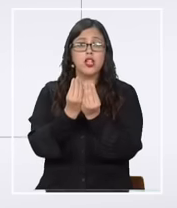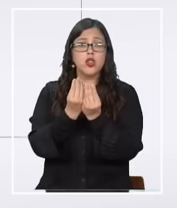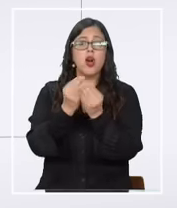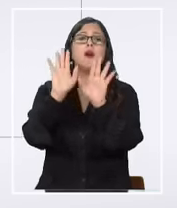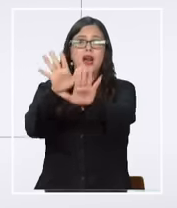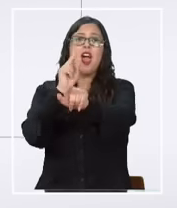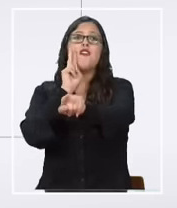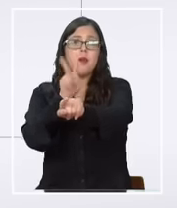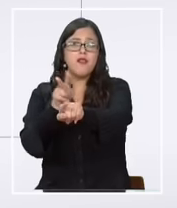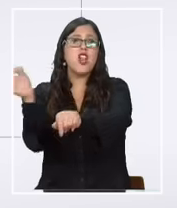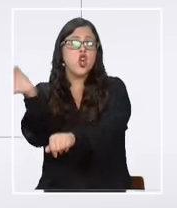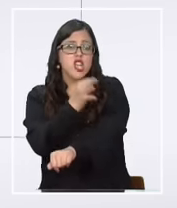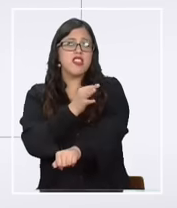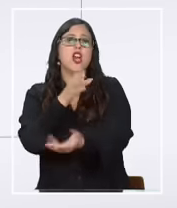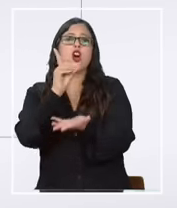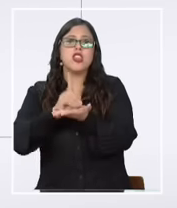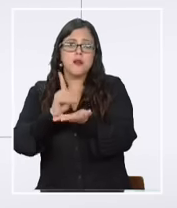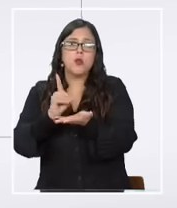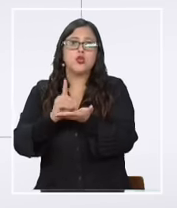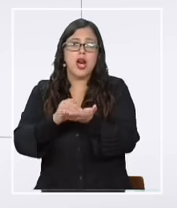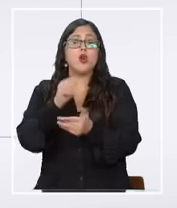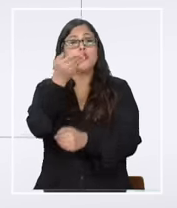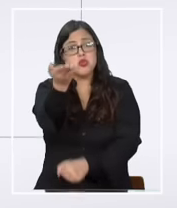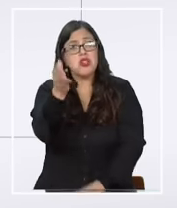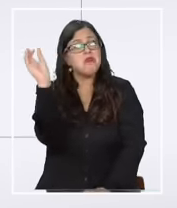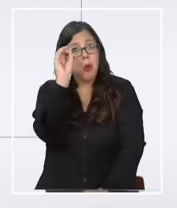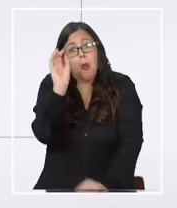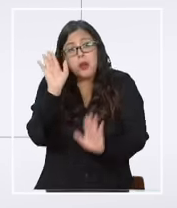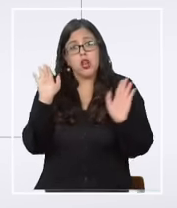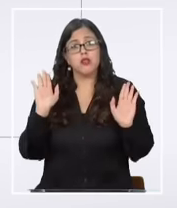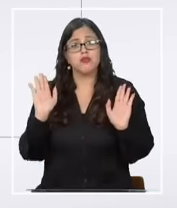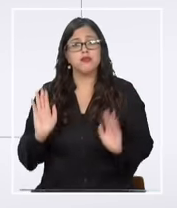escuchar todo lo que dijo el diputado y ahí usted se forma su opinión veamos